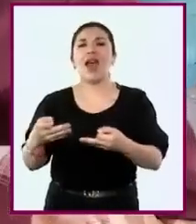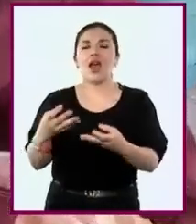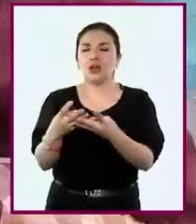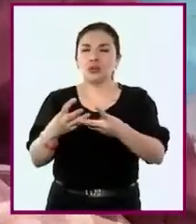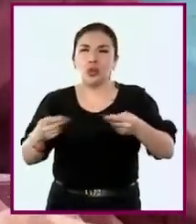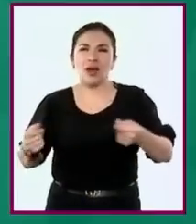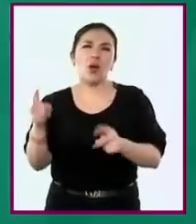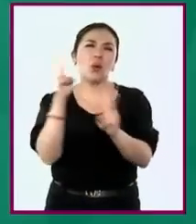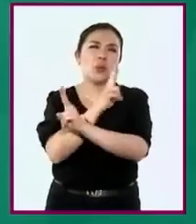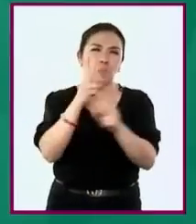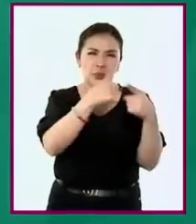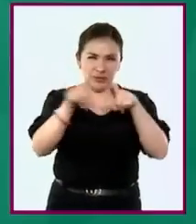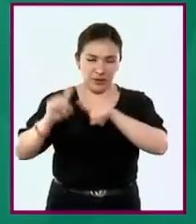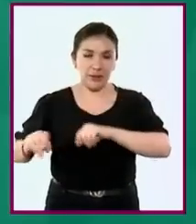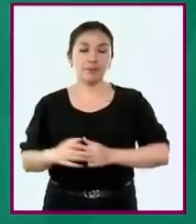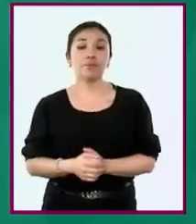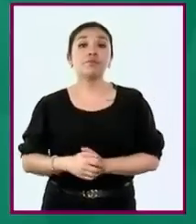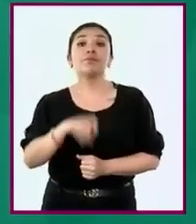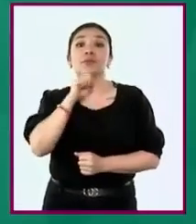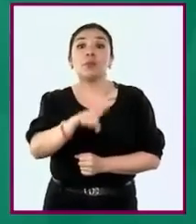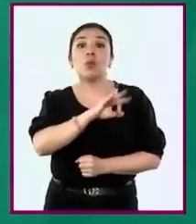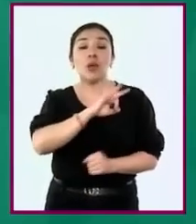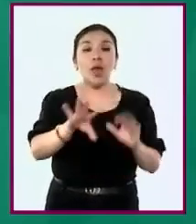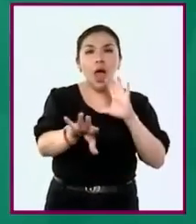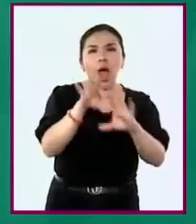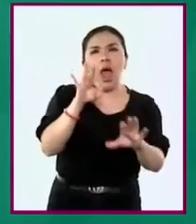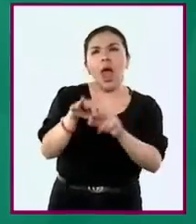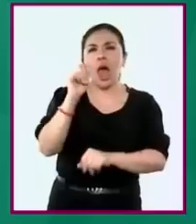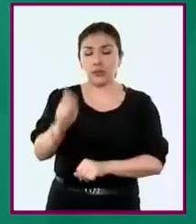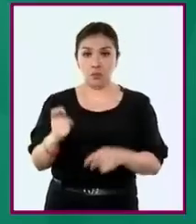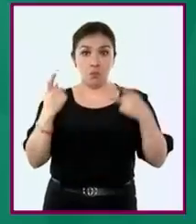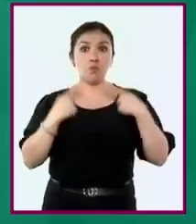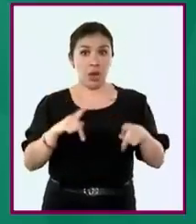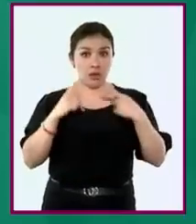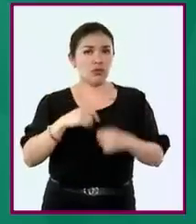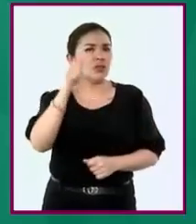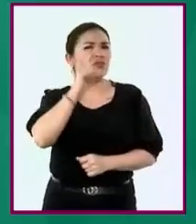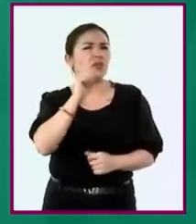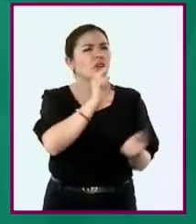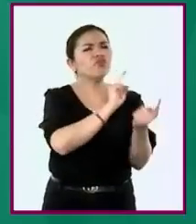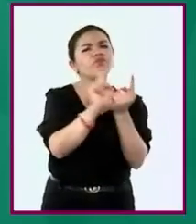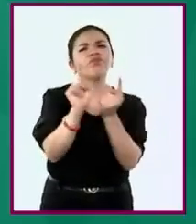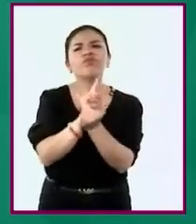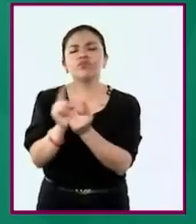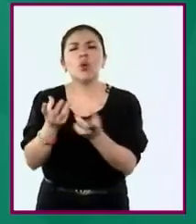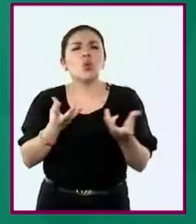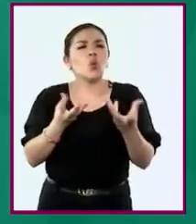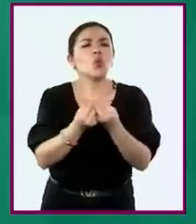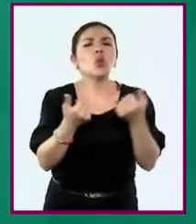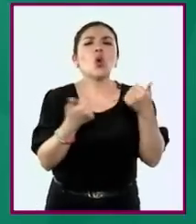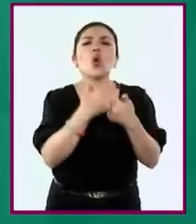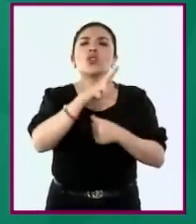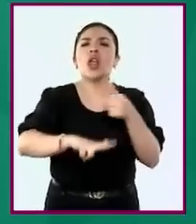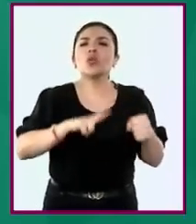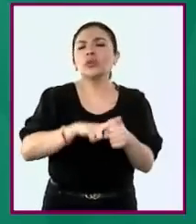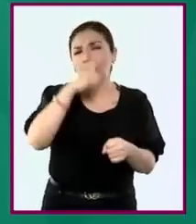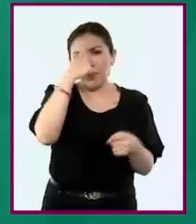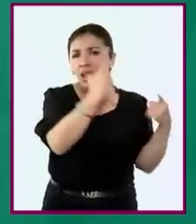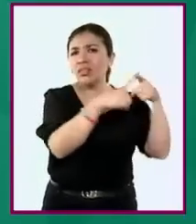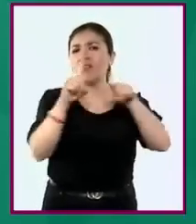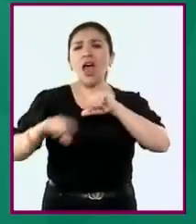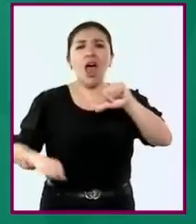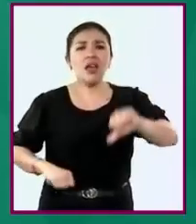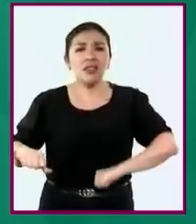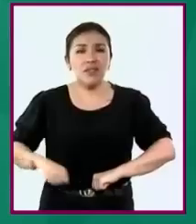otros componentes. Además, identificarán que las personas interactuamos con la naturaleza en todas nuestras